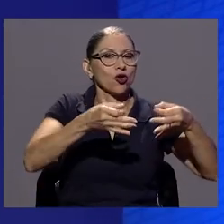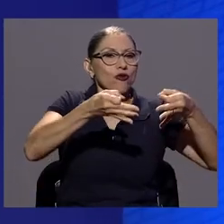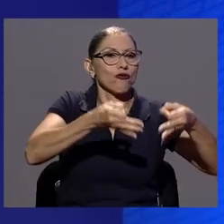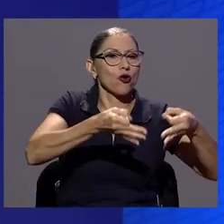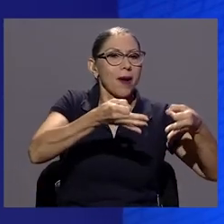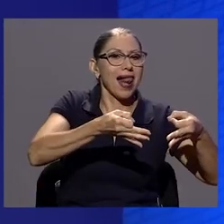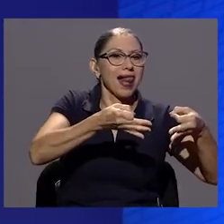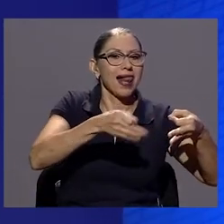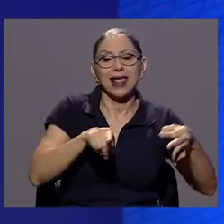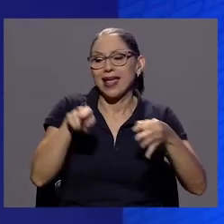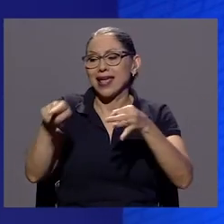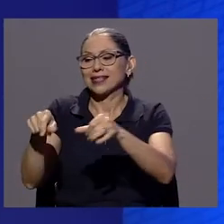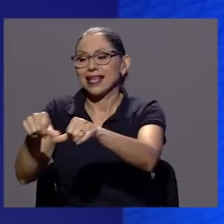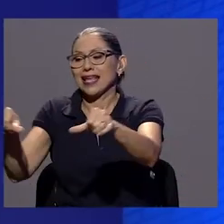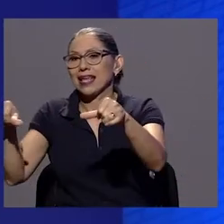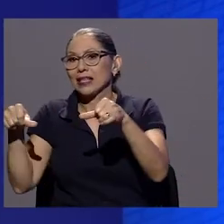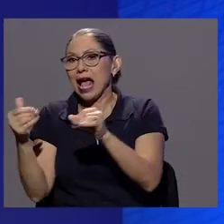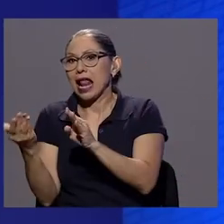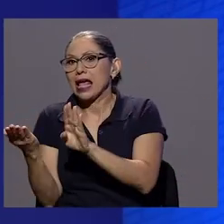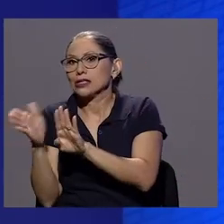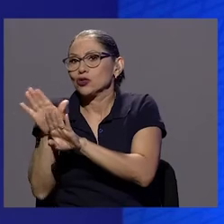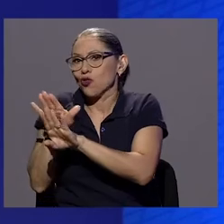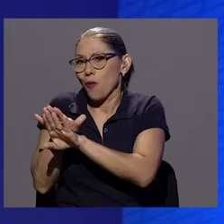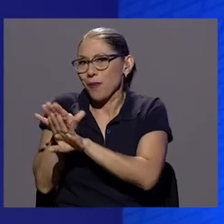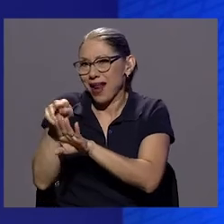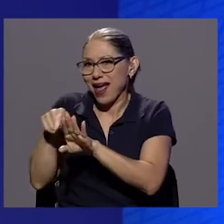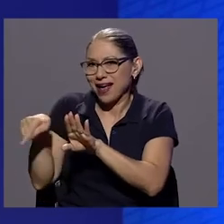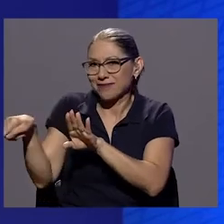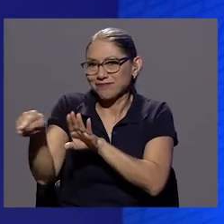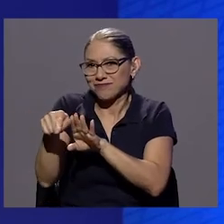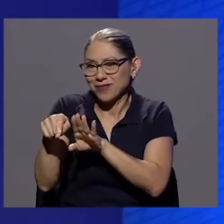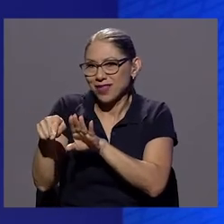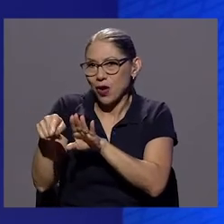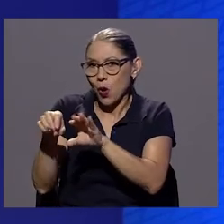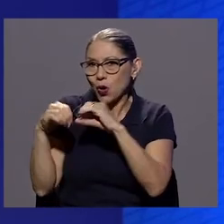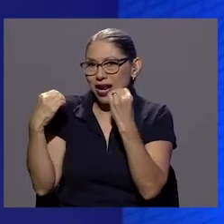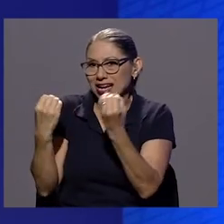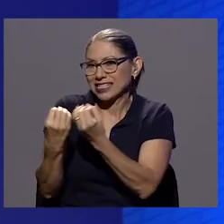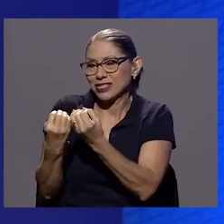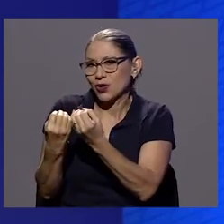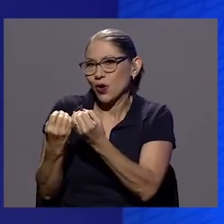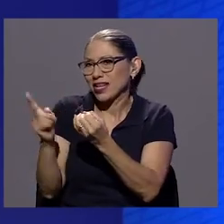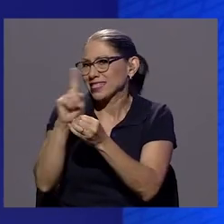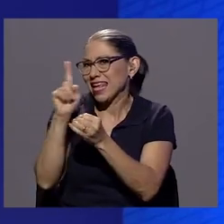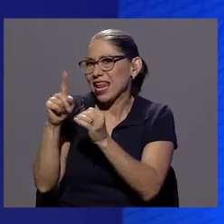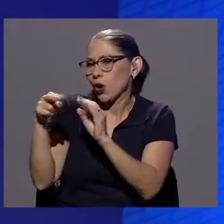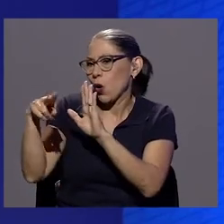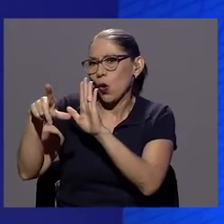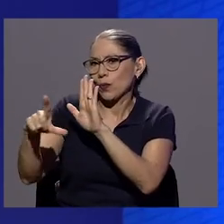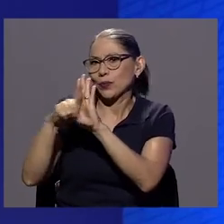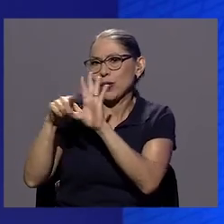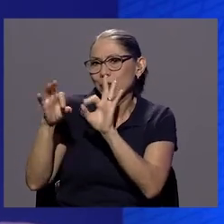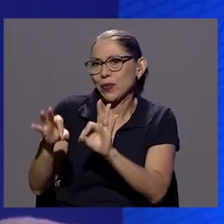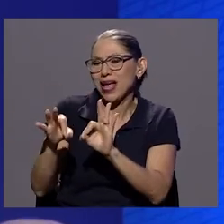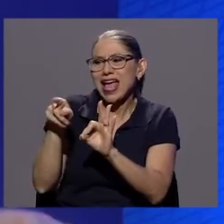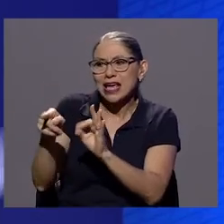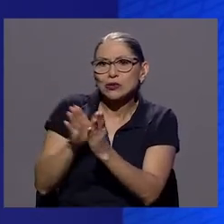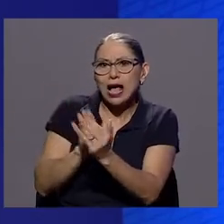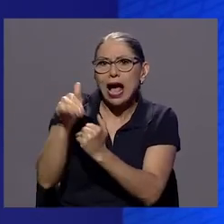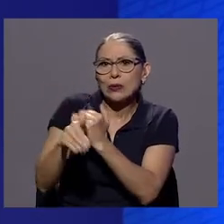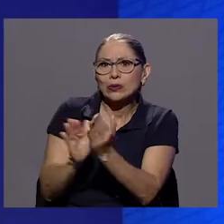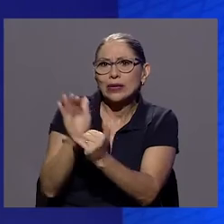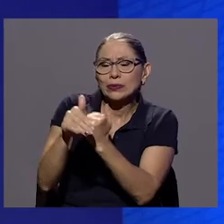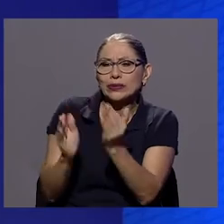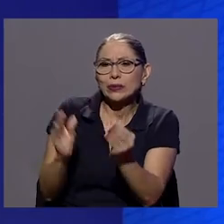las organizaciones o entidades no reguladas, los abusos son muchísimo mayores. Pero muchas veces también las personas